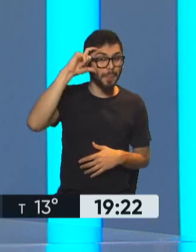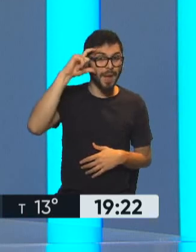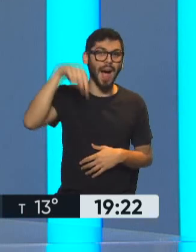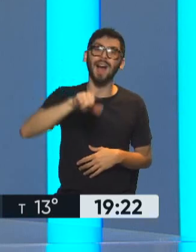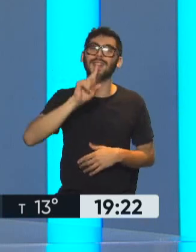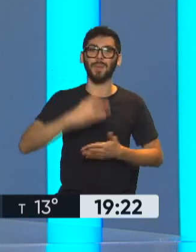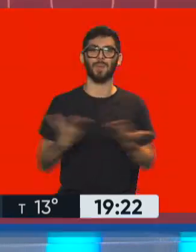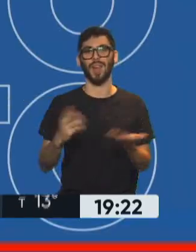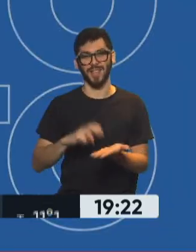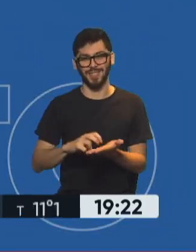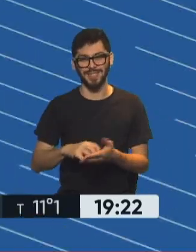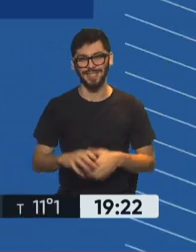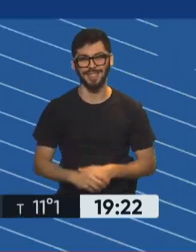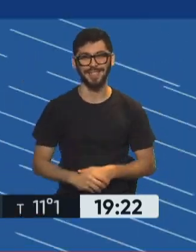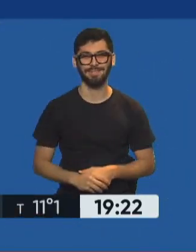Televisión Pública Noticias.